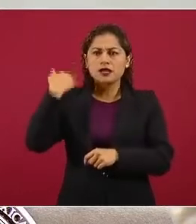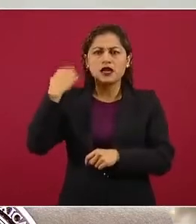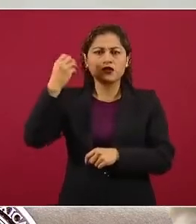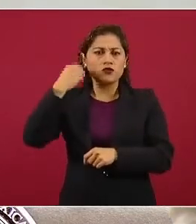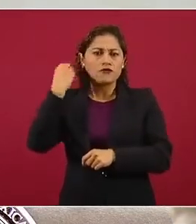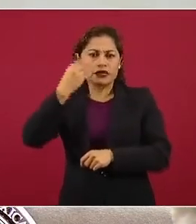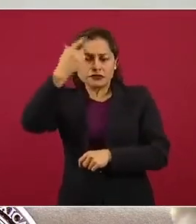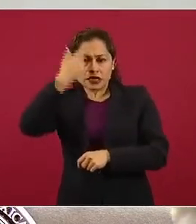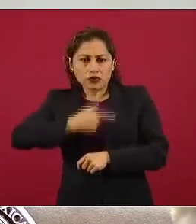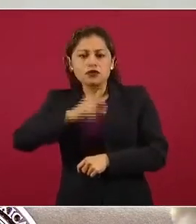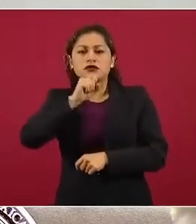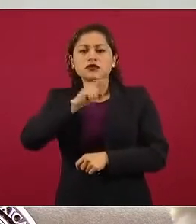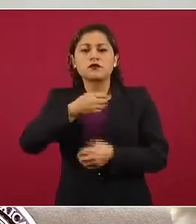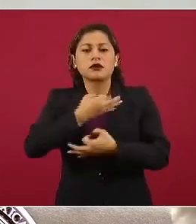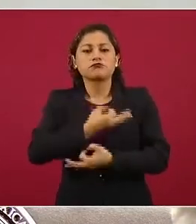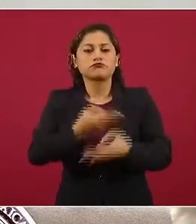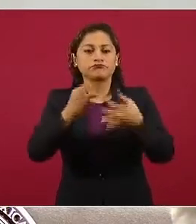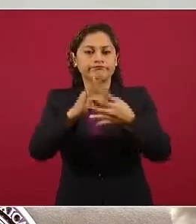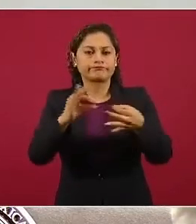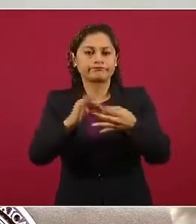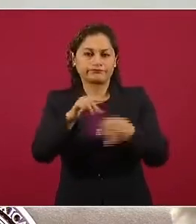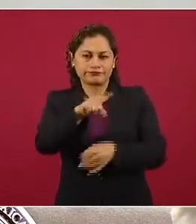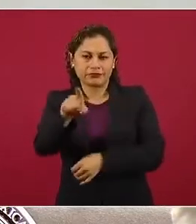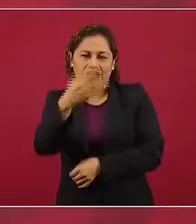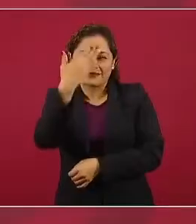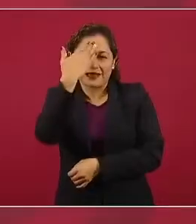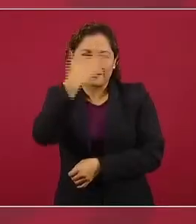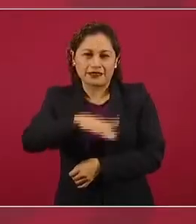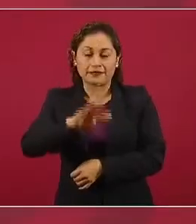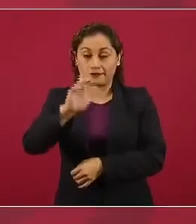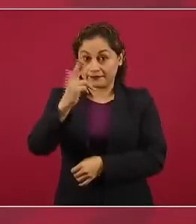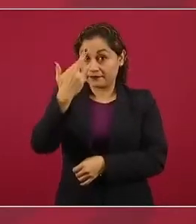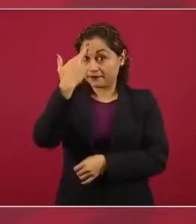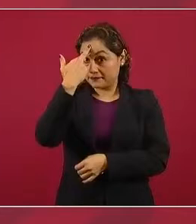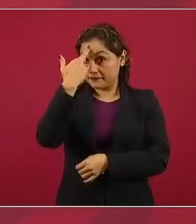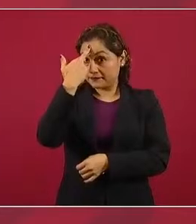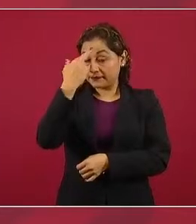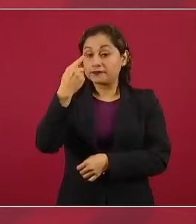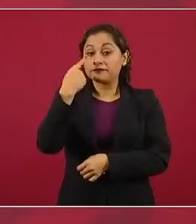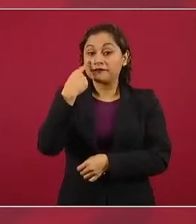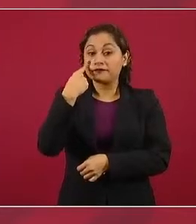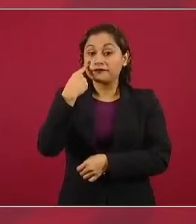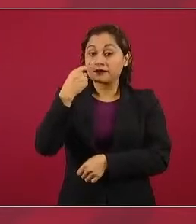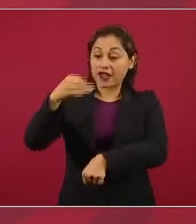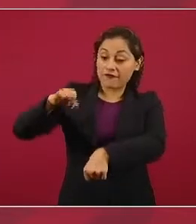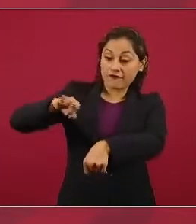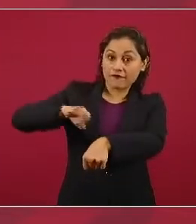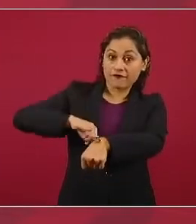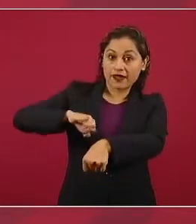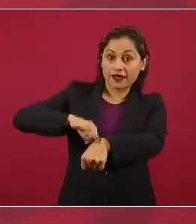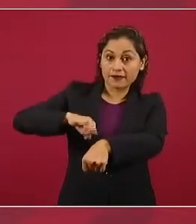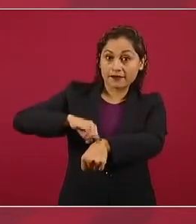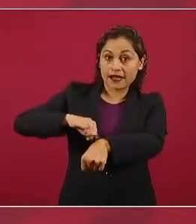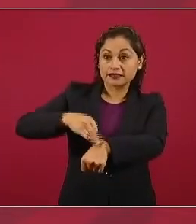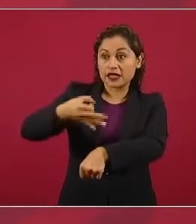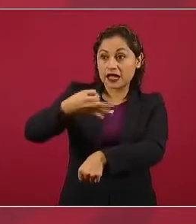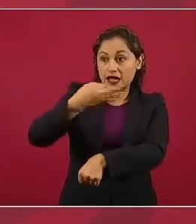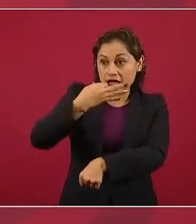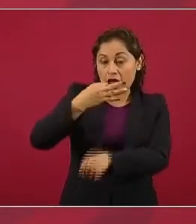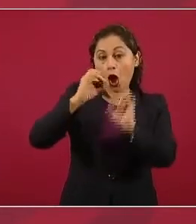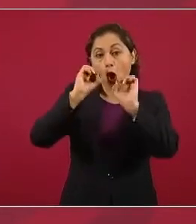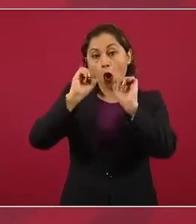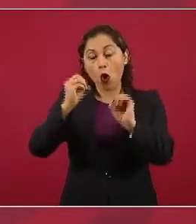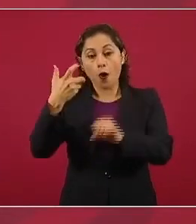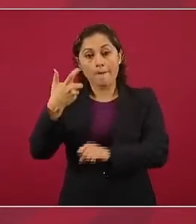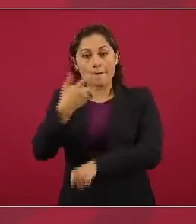seguramente ya todo el mundo recuerda lo siguiente. Para que exista un producto farmacéutico, incluidas las vacunas, y